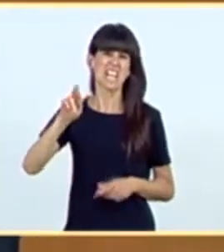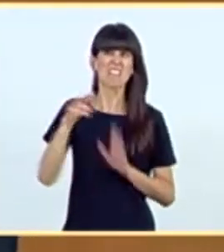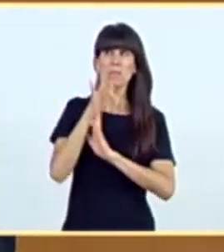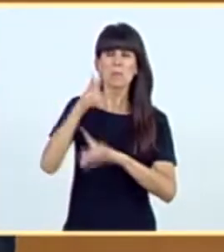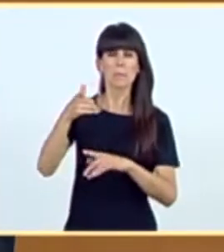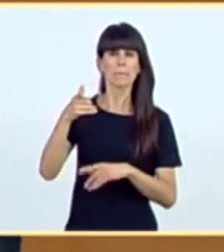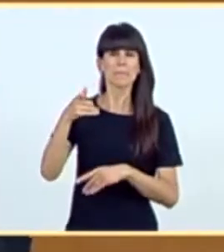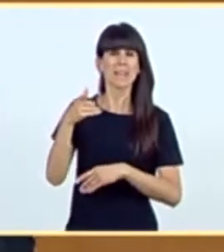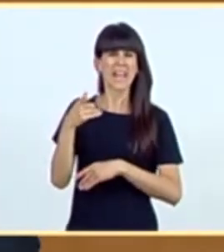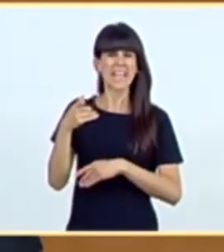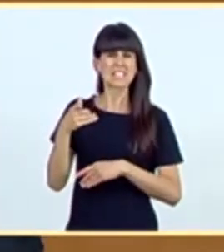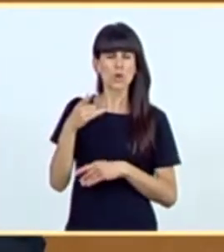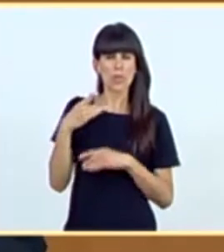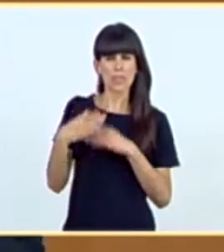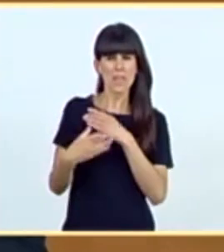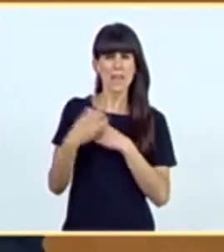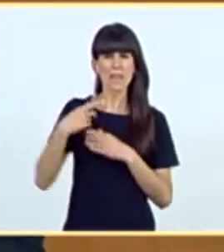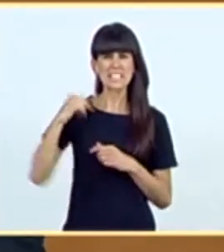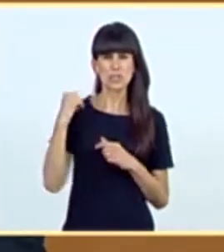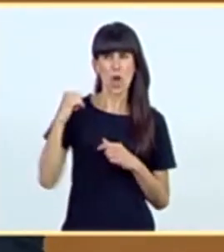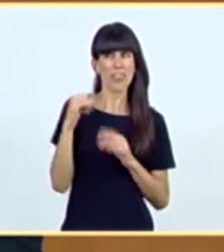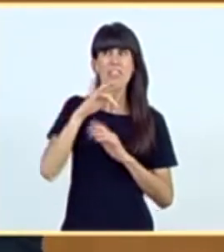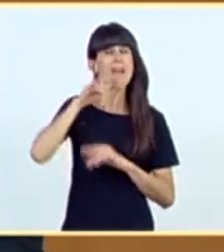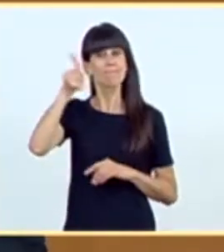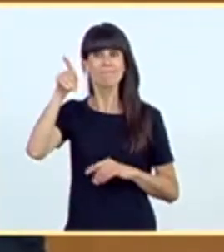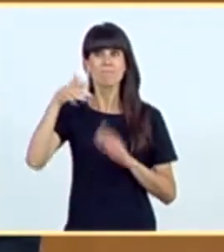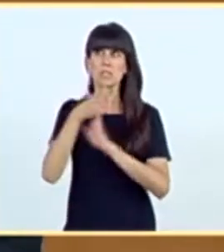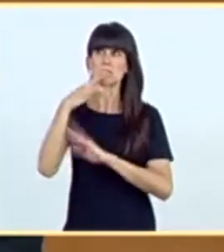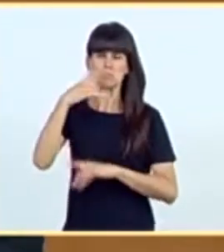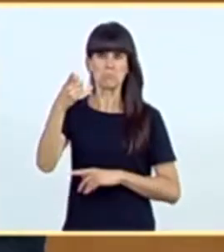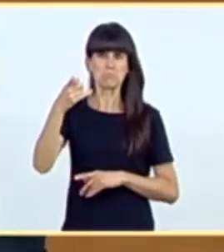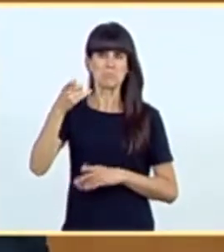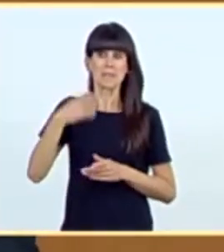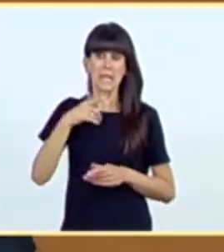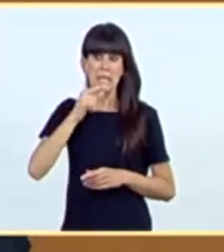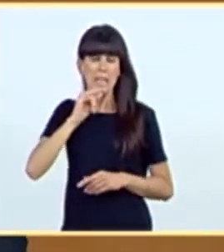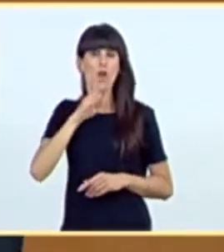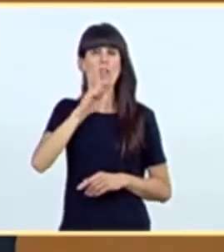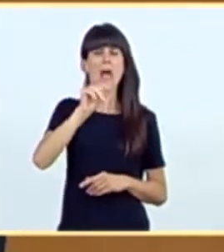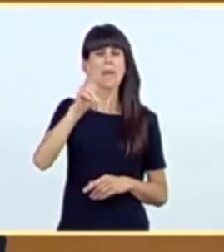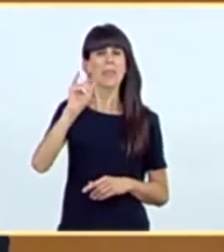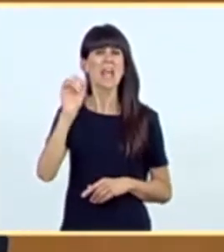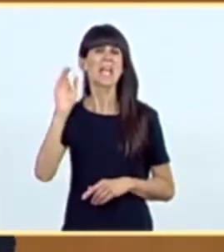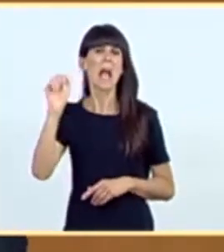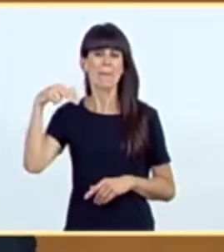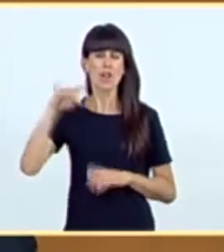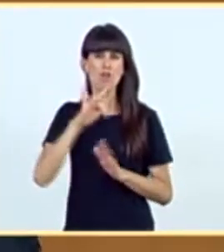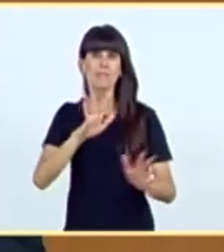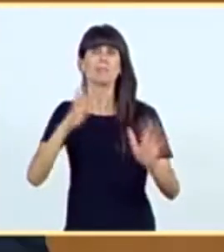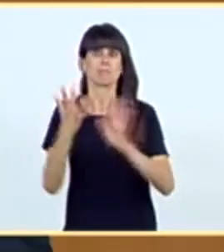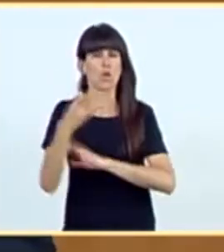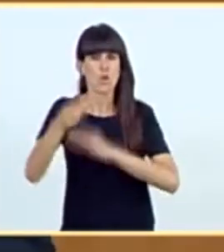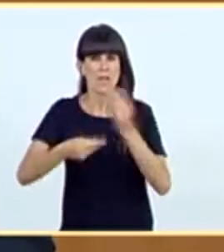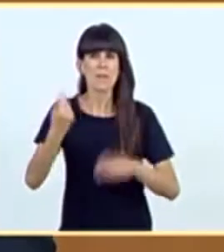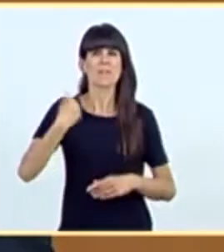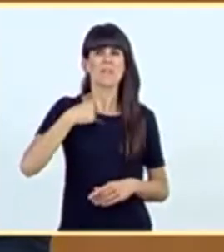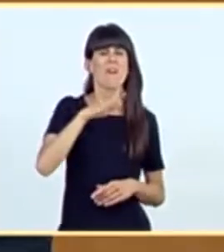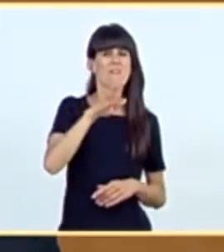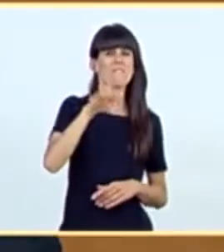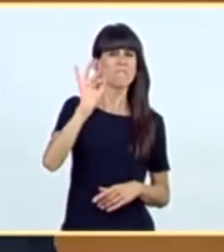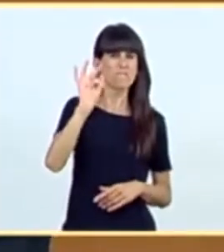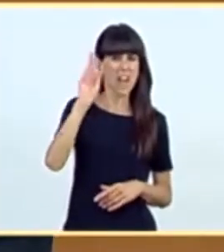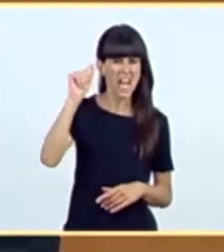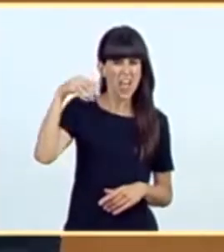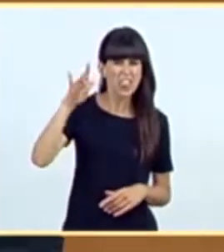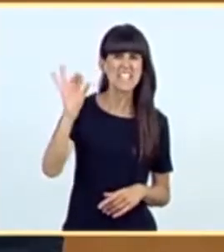Sin embargo, su nieto ideológico David Cameron evolucionó y lo hizo. De igual manera, en el norte de Irlanda, en las Islas Feroe, Flandes y otras